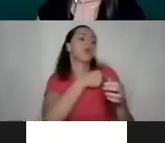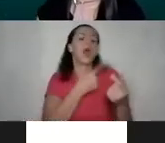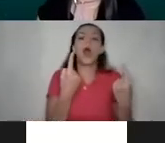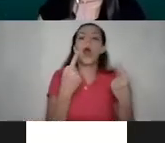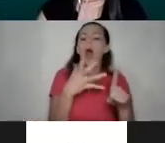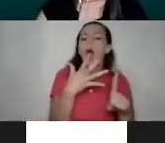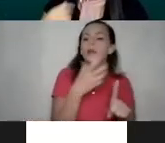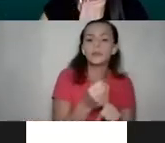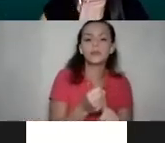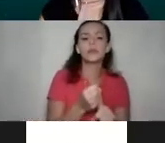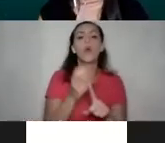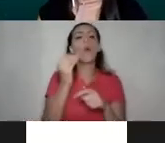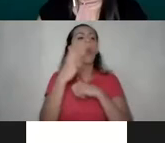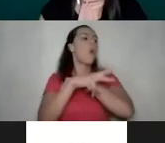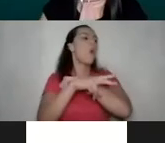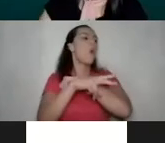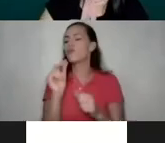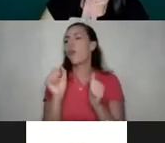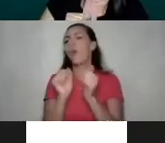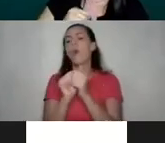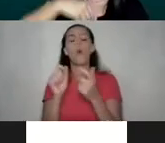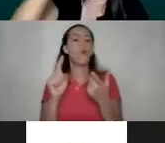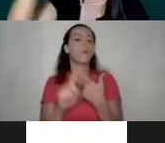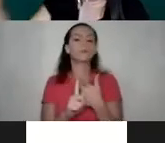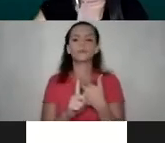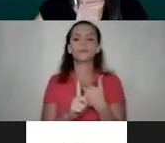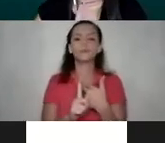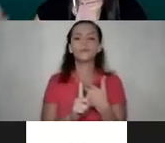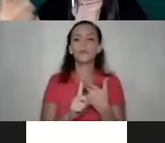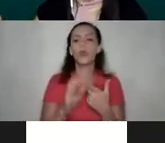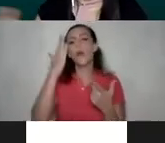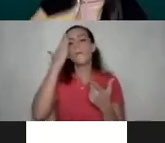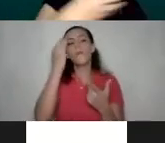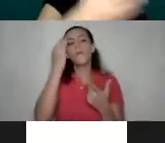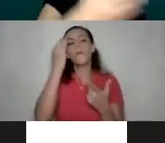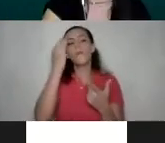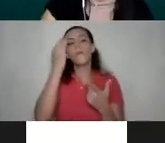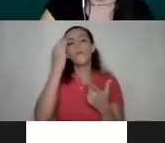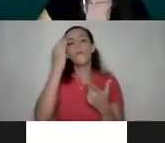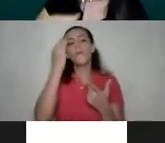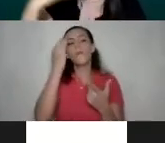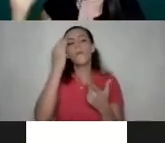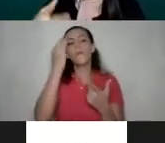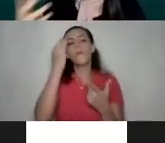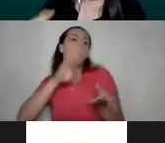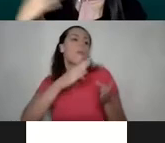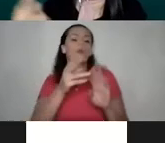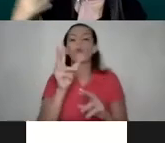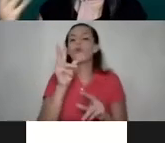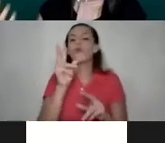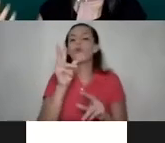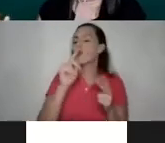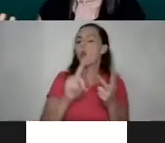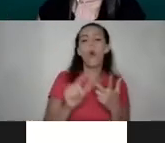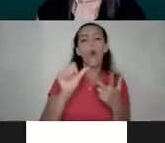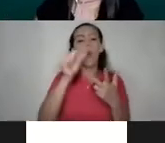delictivo, no tiene que ver con que por un descuido una mujer murió, no tiene que ver con otras